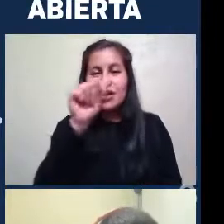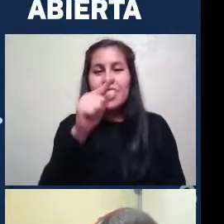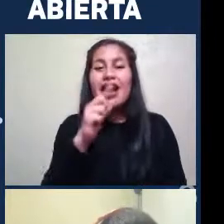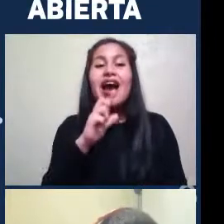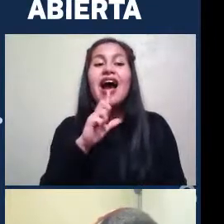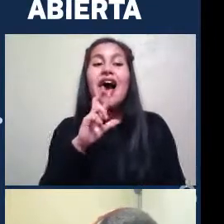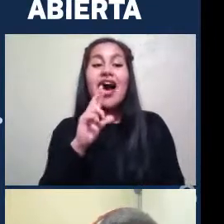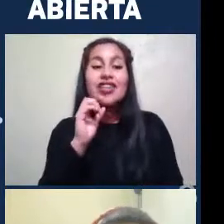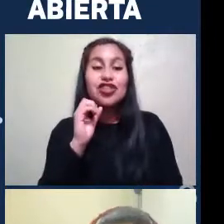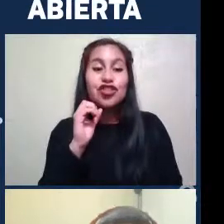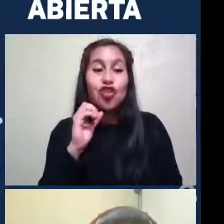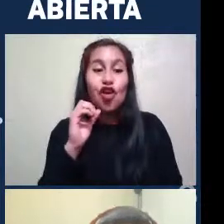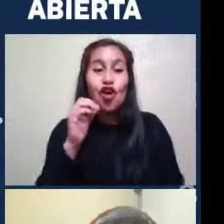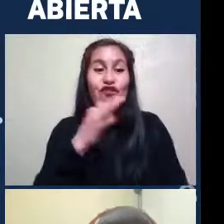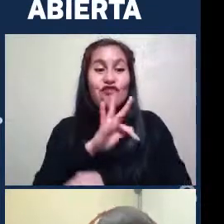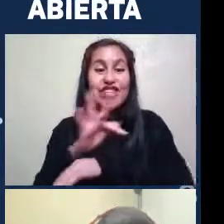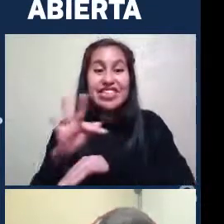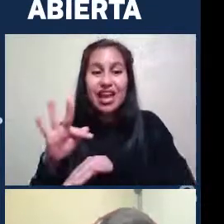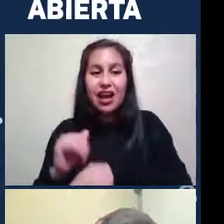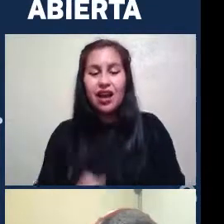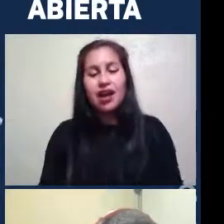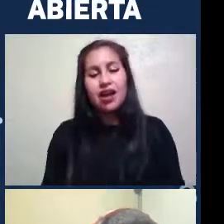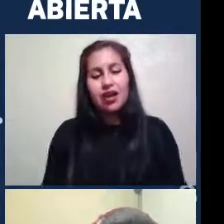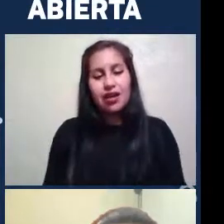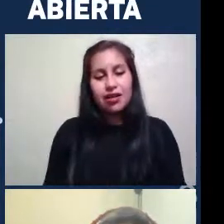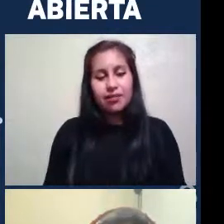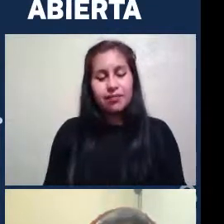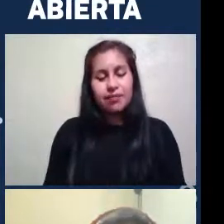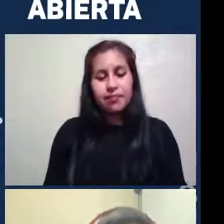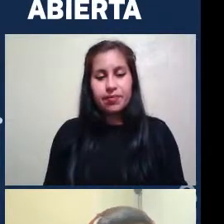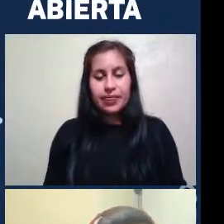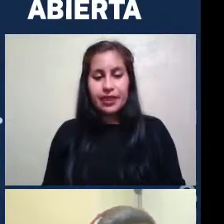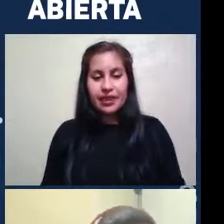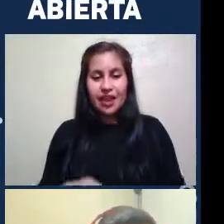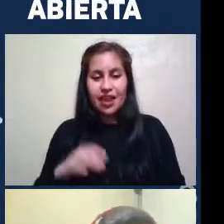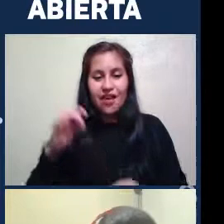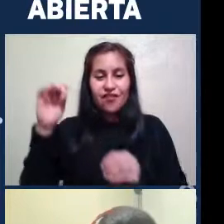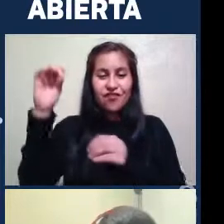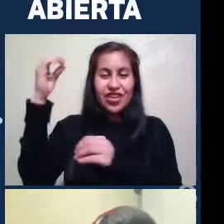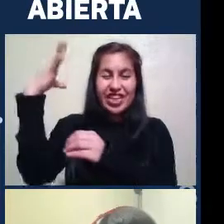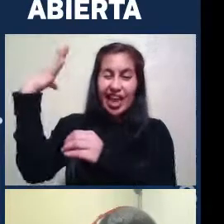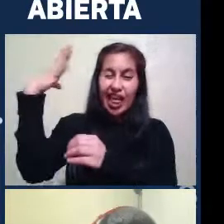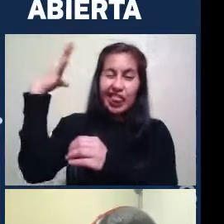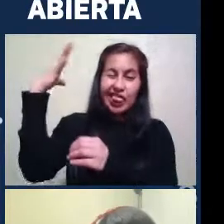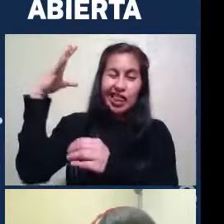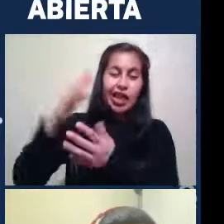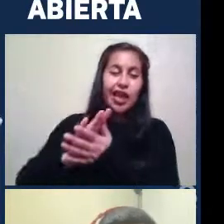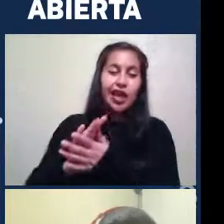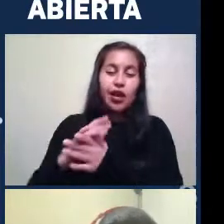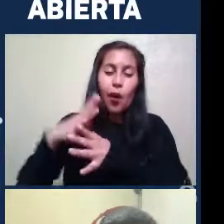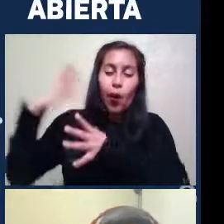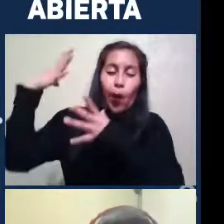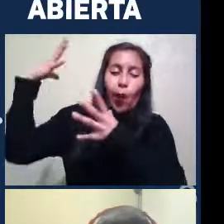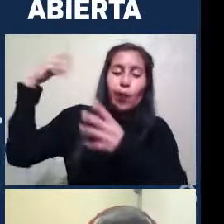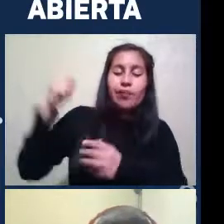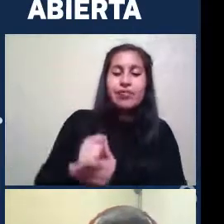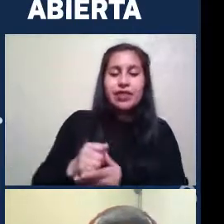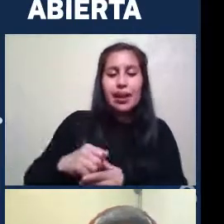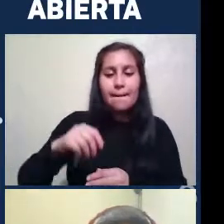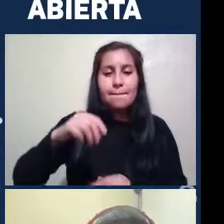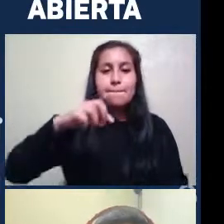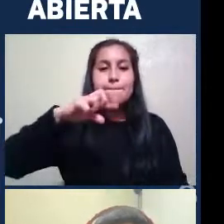Nuevo Foco Dice Una espiral Bien Las brillantes Intensas La del platillo